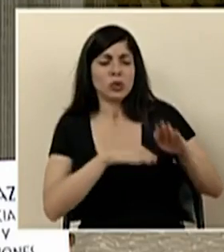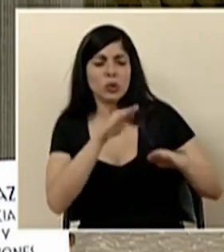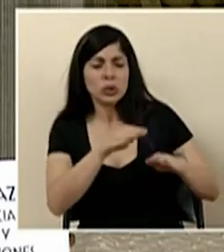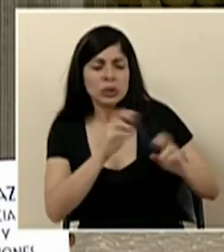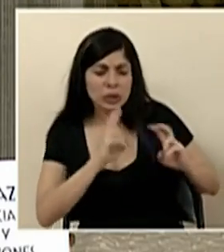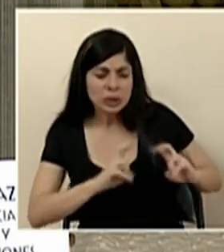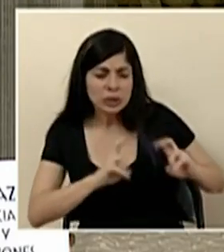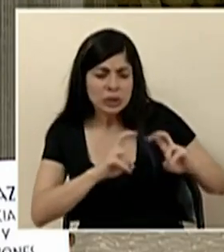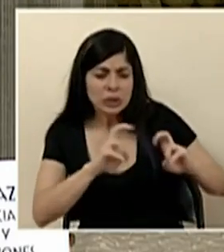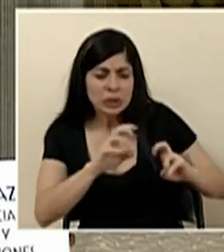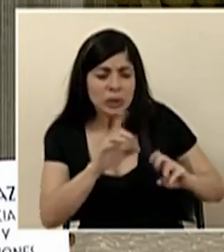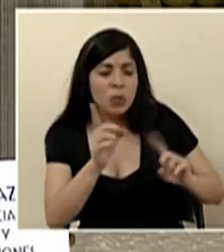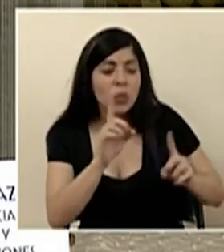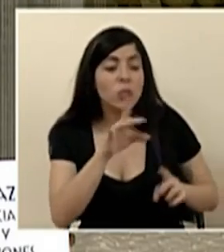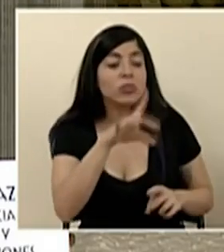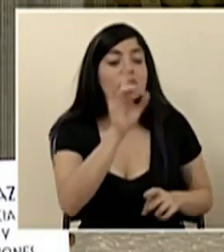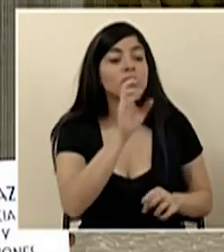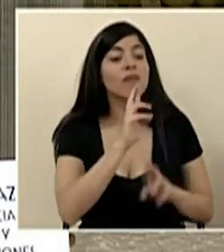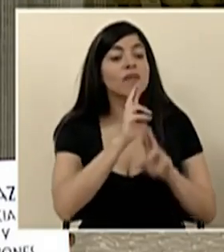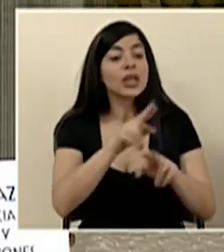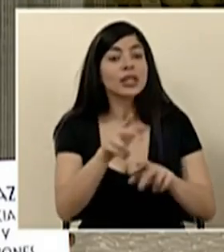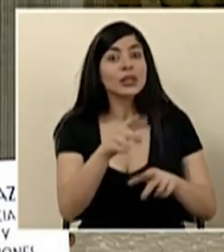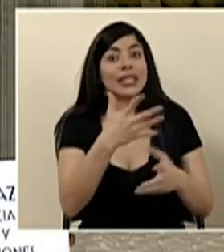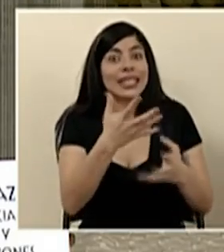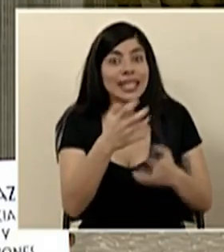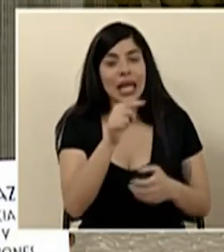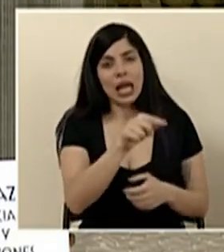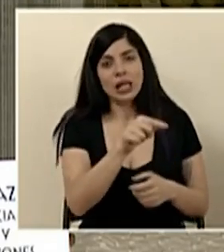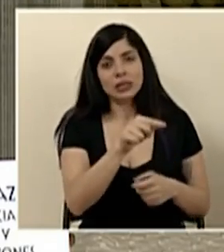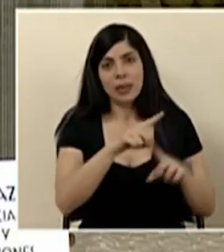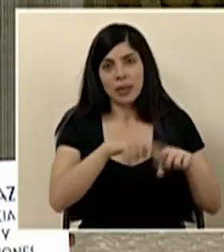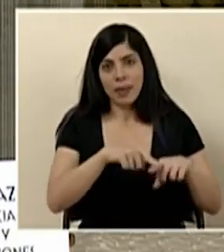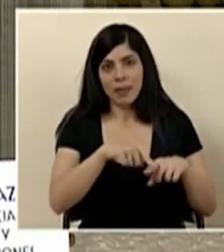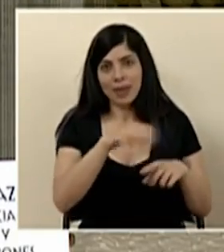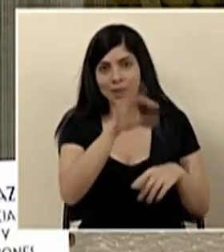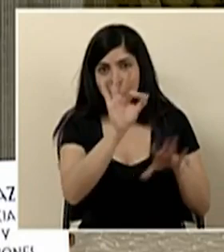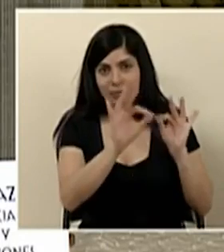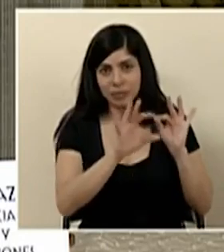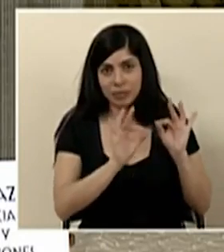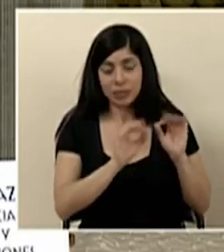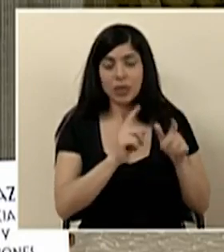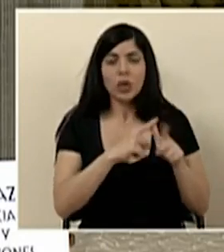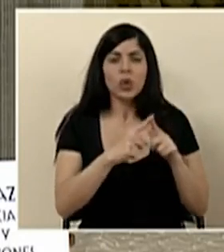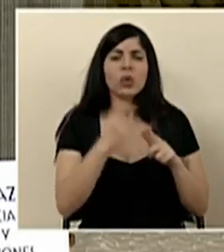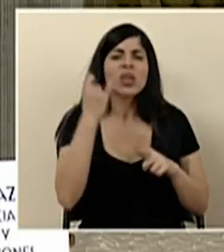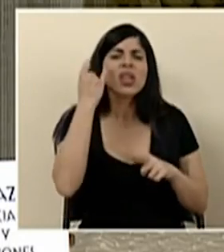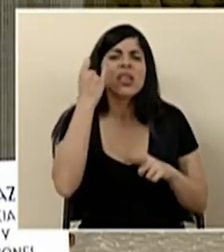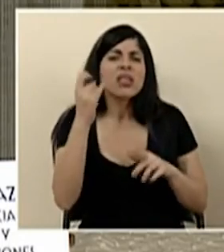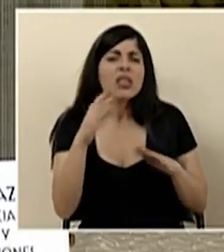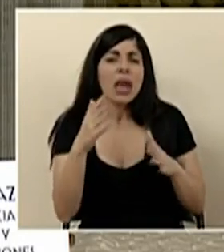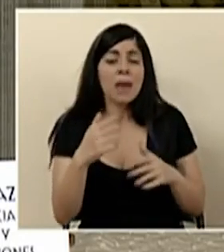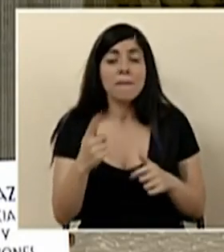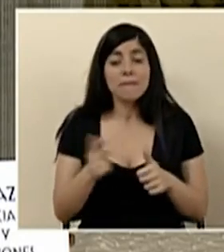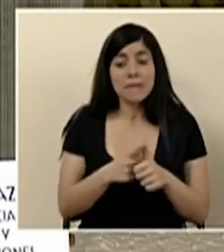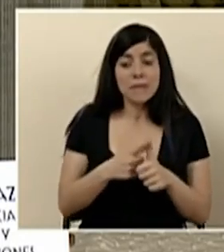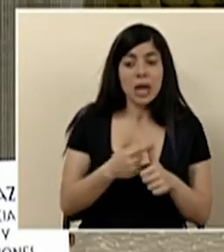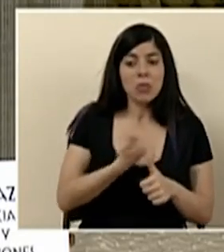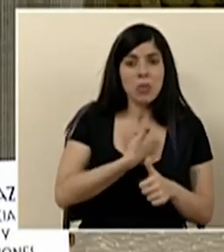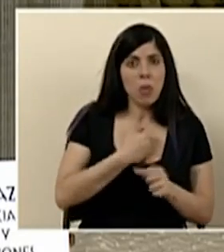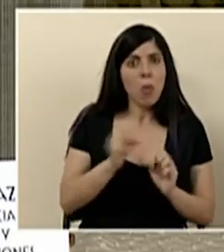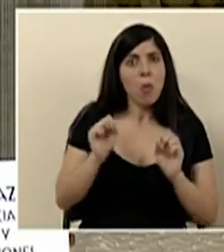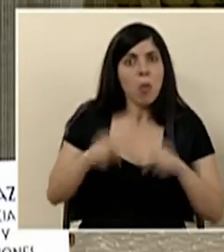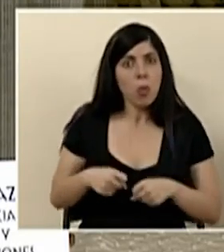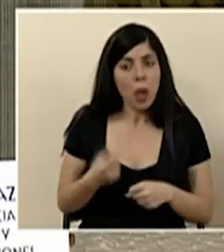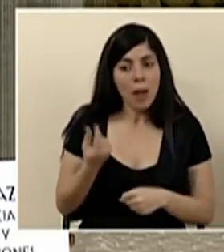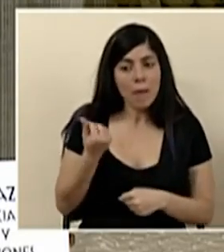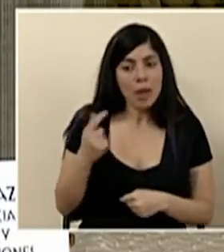línea para conseguir el resultado que se desea obviamente la idea es poder tener la posibilidad de tenerlos a